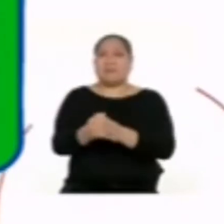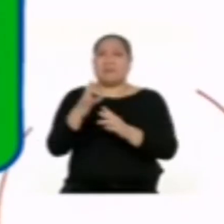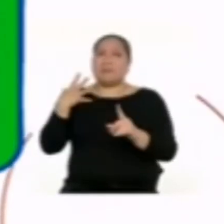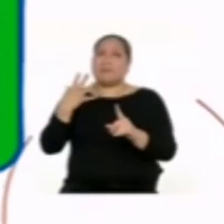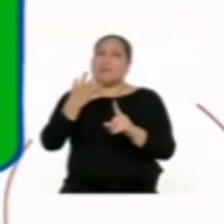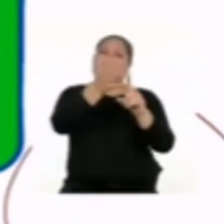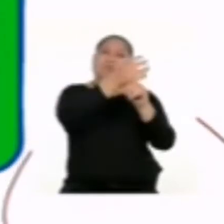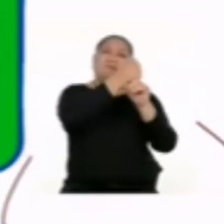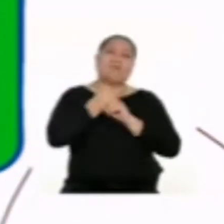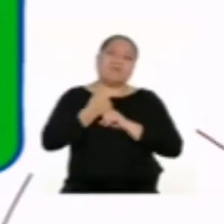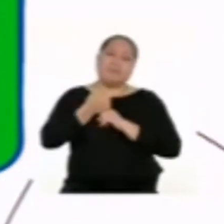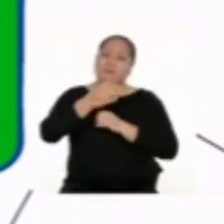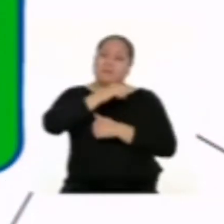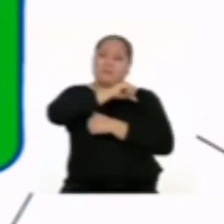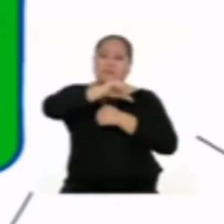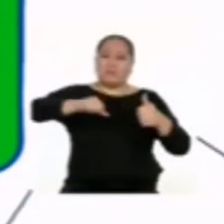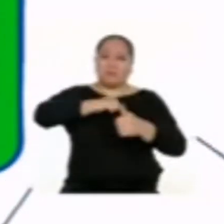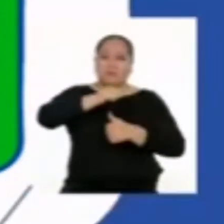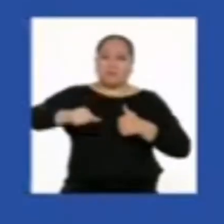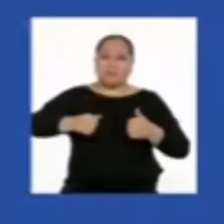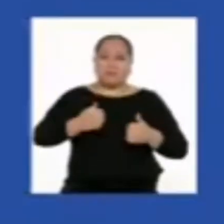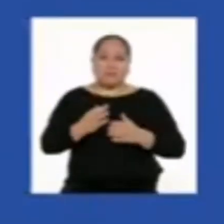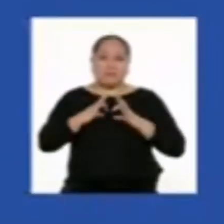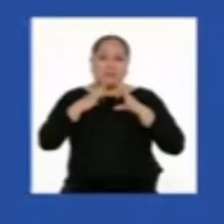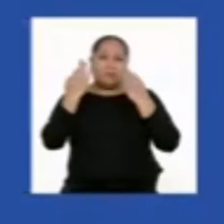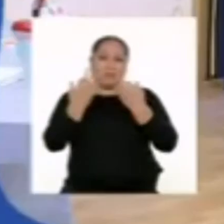lograr una convivencia familiar positiva.